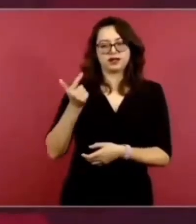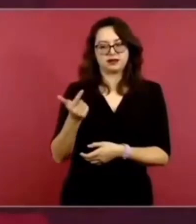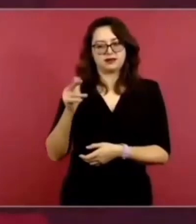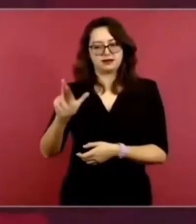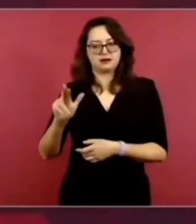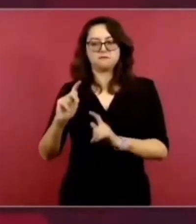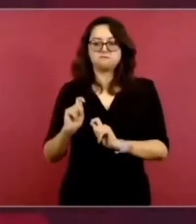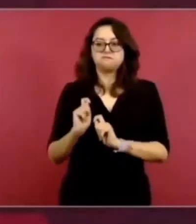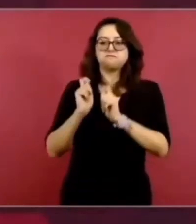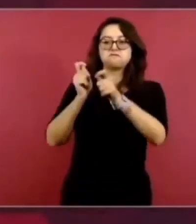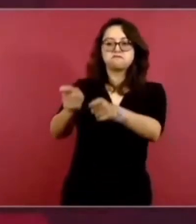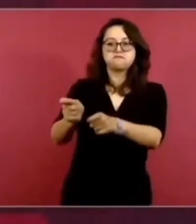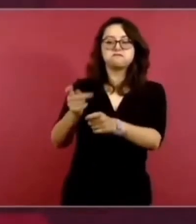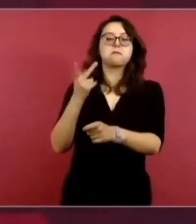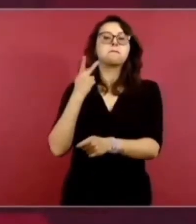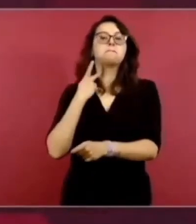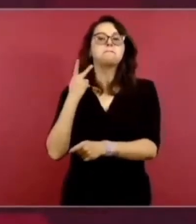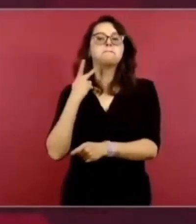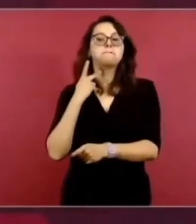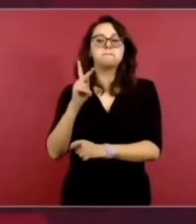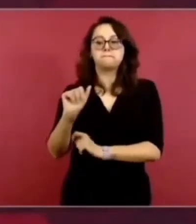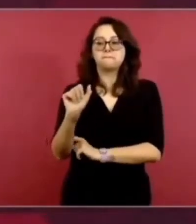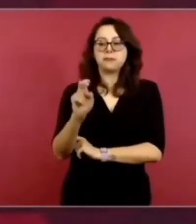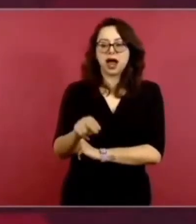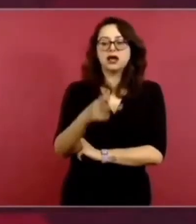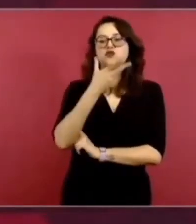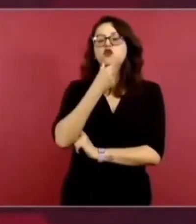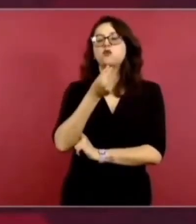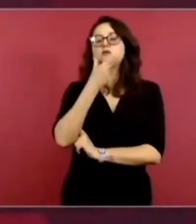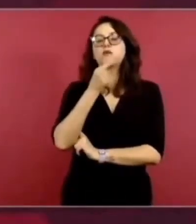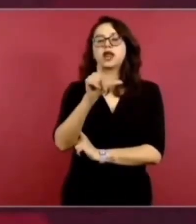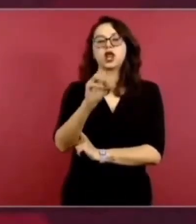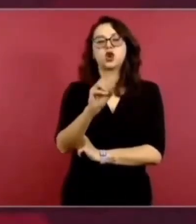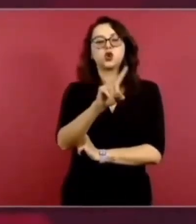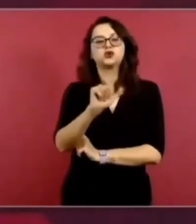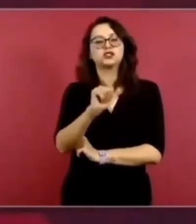panista Lozano Gracia